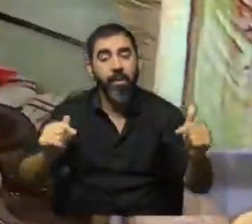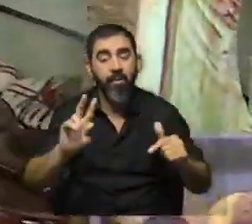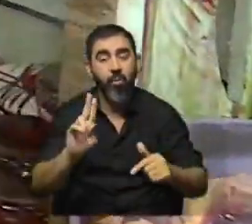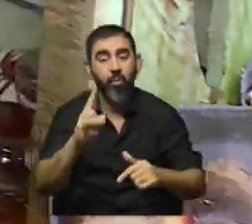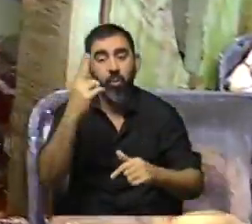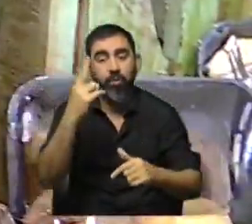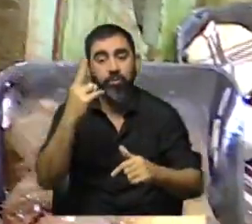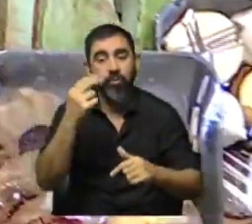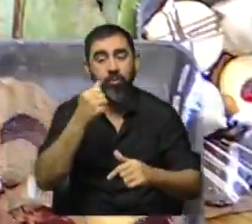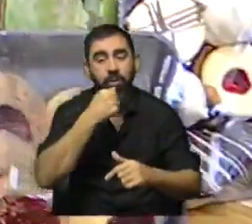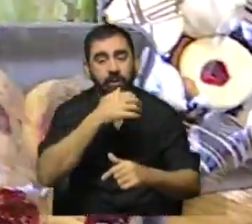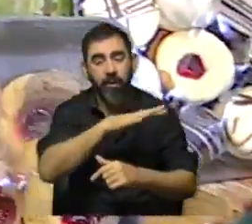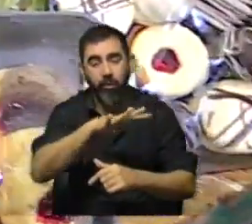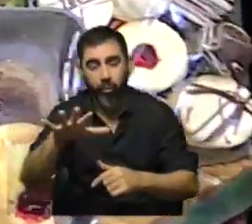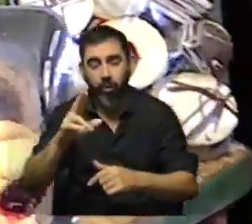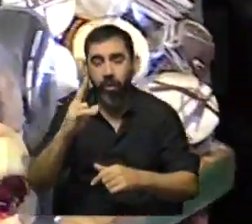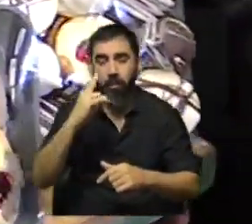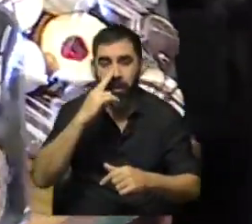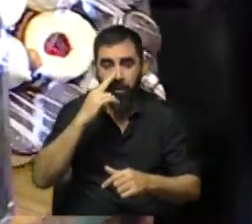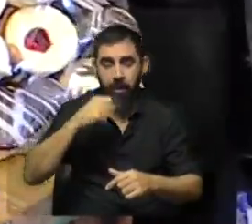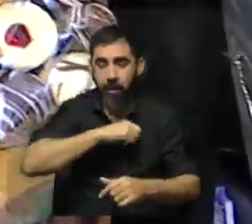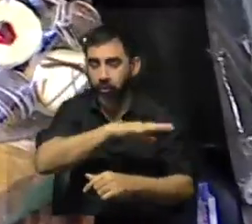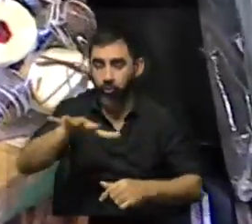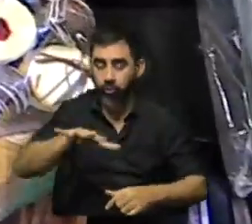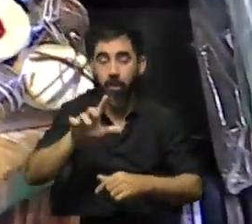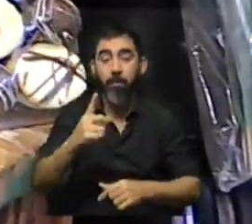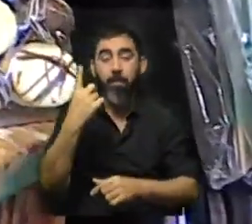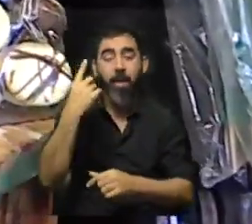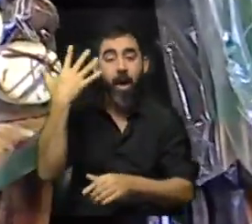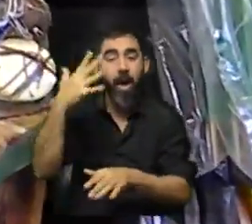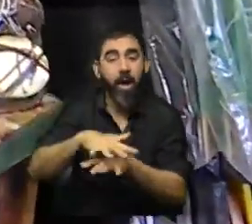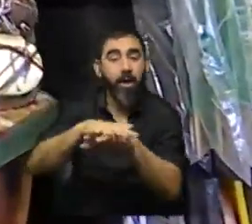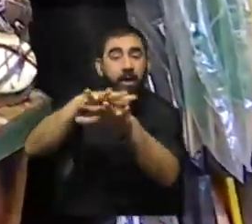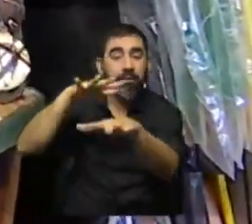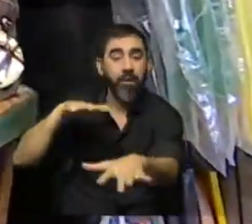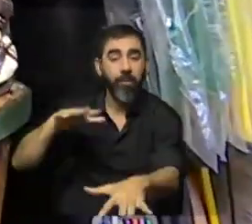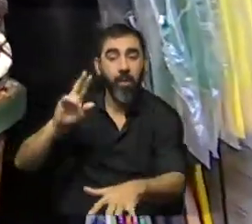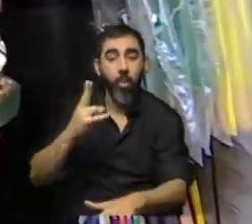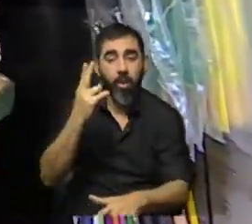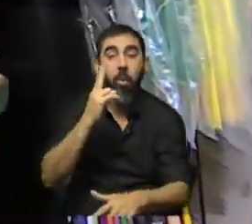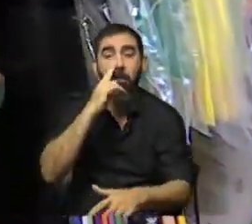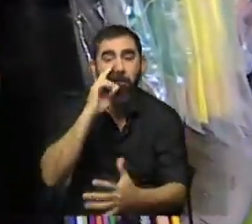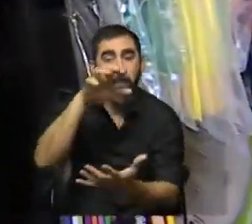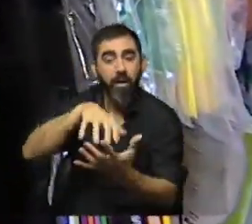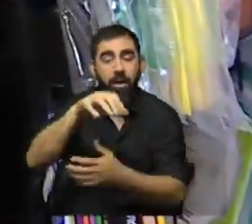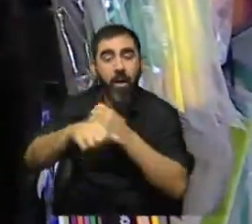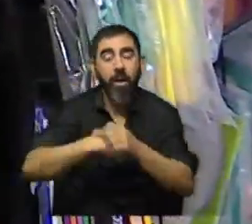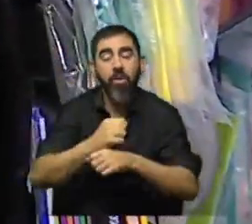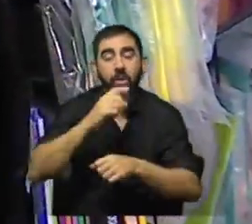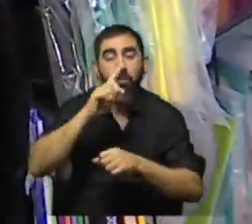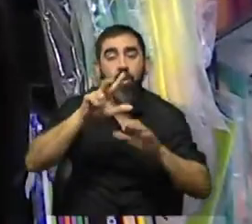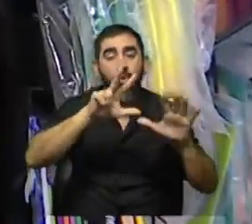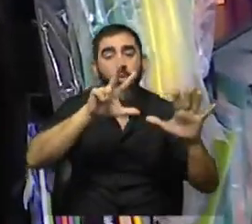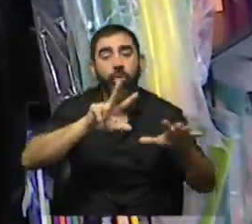por la historia que tiene la panadería en la sociedad uruguaya, la primera asamblea de los uruguayos fue en una panadería en el año 1882,